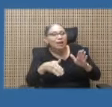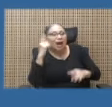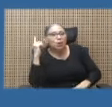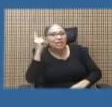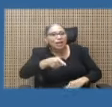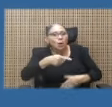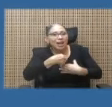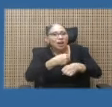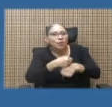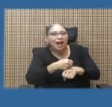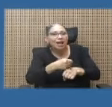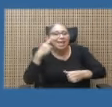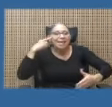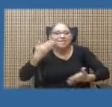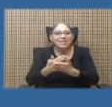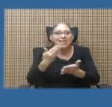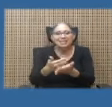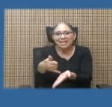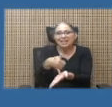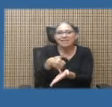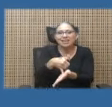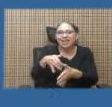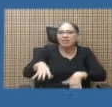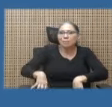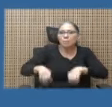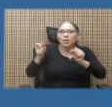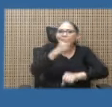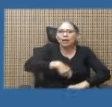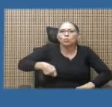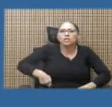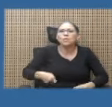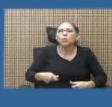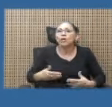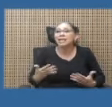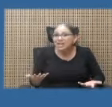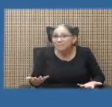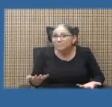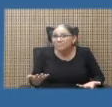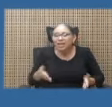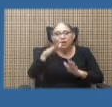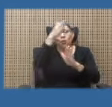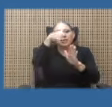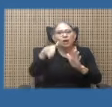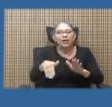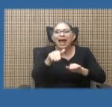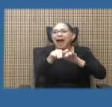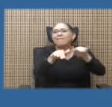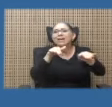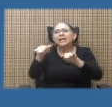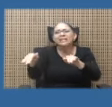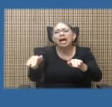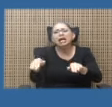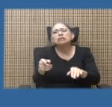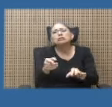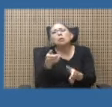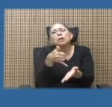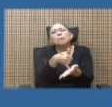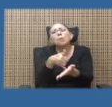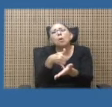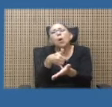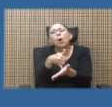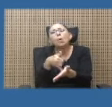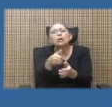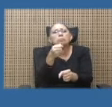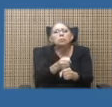evidencian debilidad del Poder Ejecutivo. ¿Y? Contraloría alerta sobre pobre desempeño en preescolar